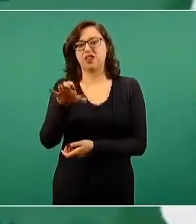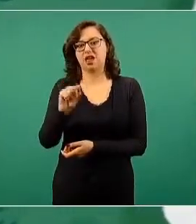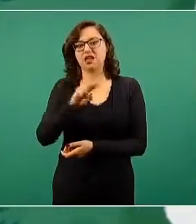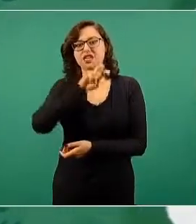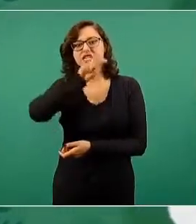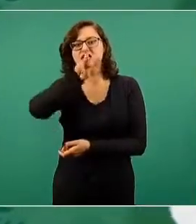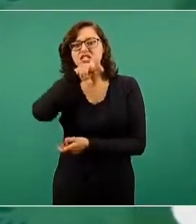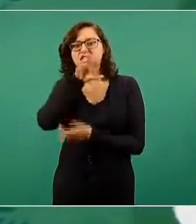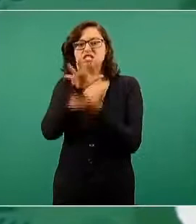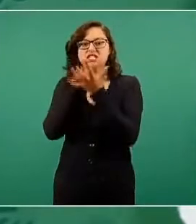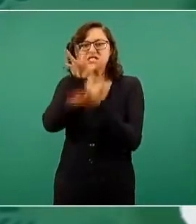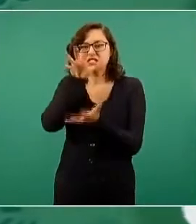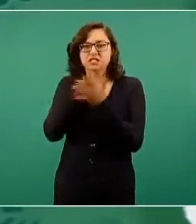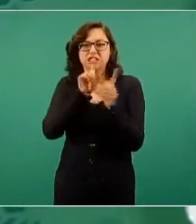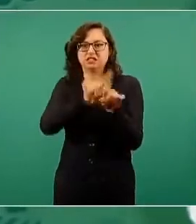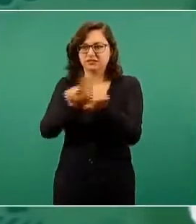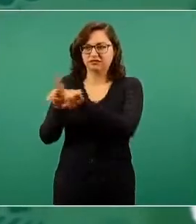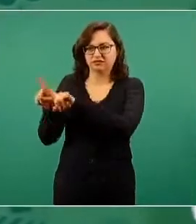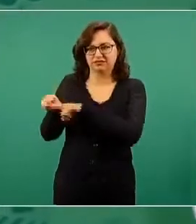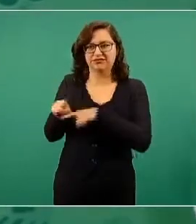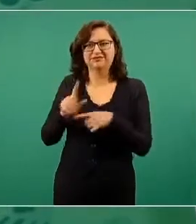que era de donde salía el dinero